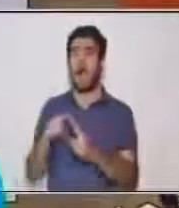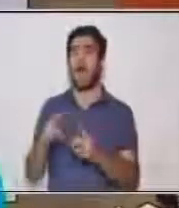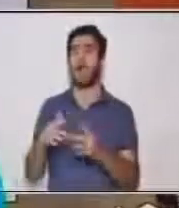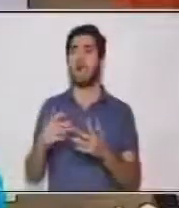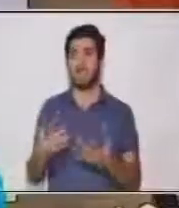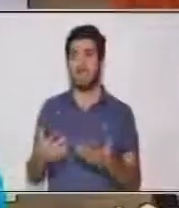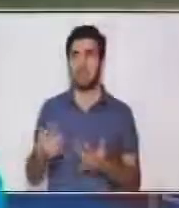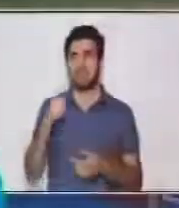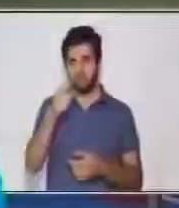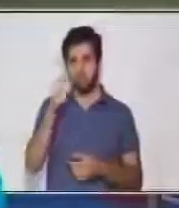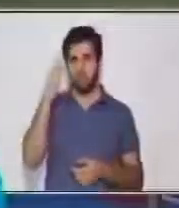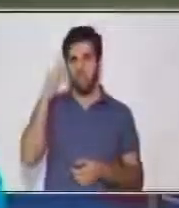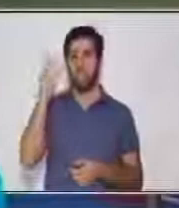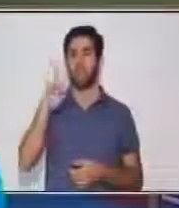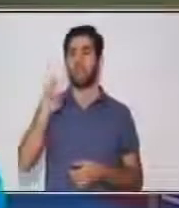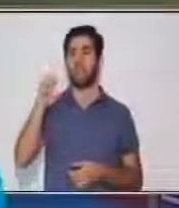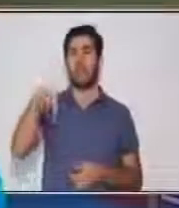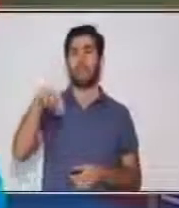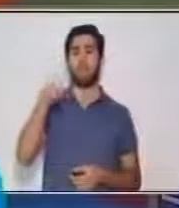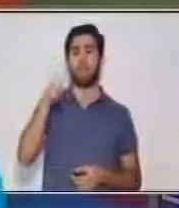¿Tú sabes dónde está el Pacífico?